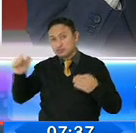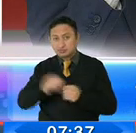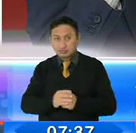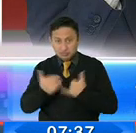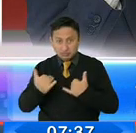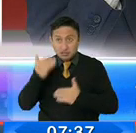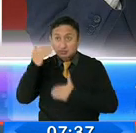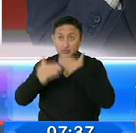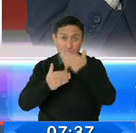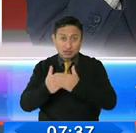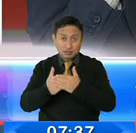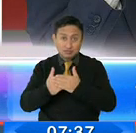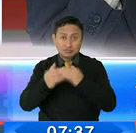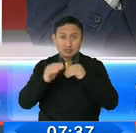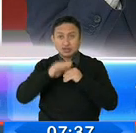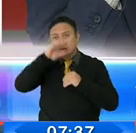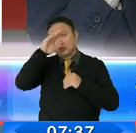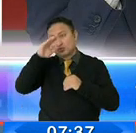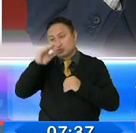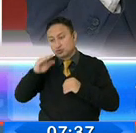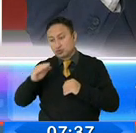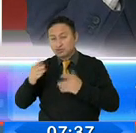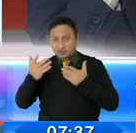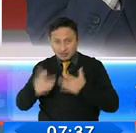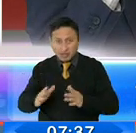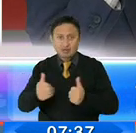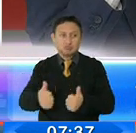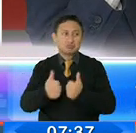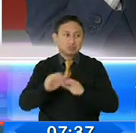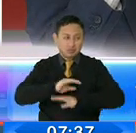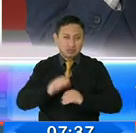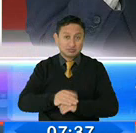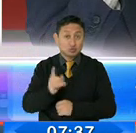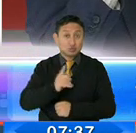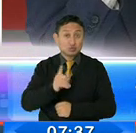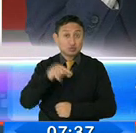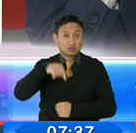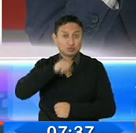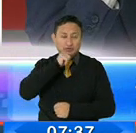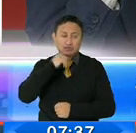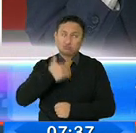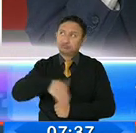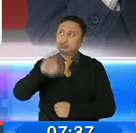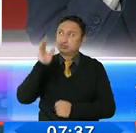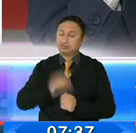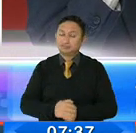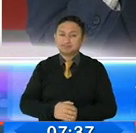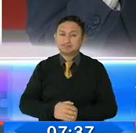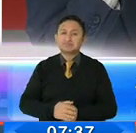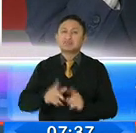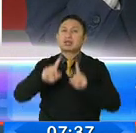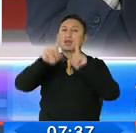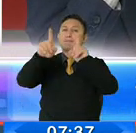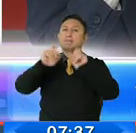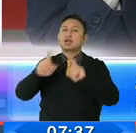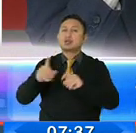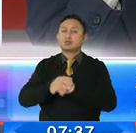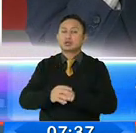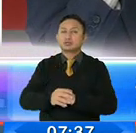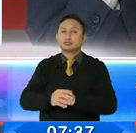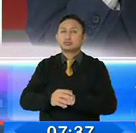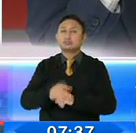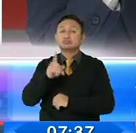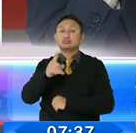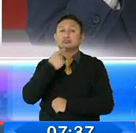y luego, eh, decir, pues, ya hemos superado la pandemia y esto no es así. Secretario Abad, ¿cómo está el tema del pedido de los transportistas del